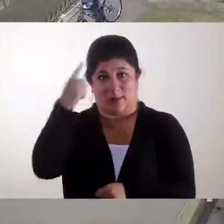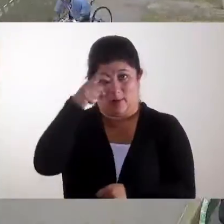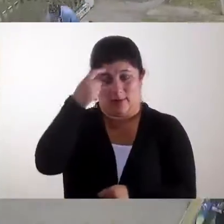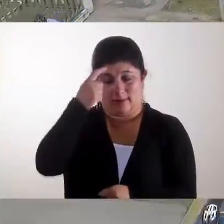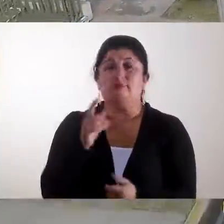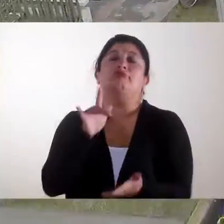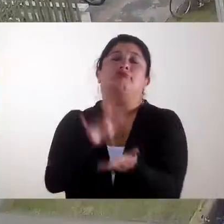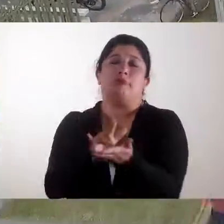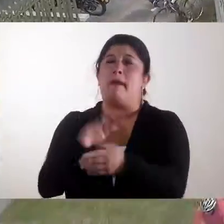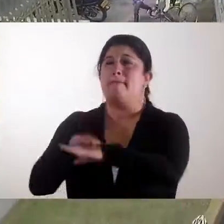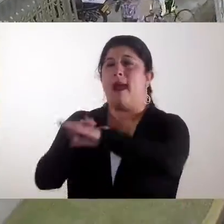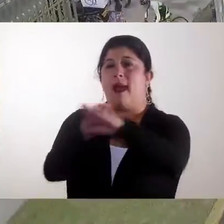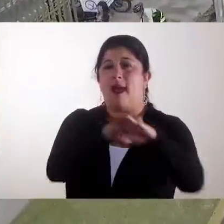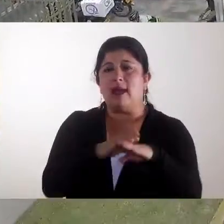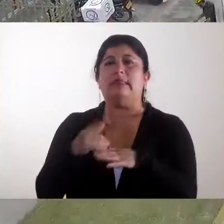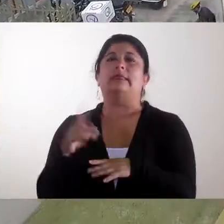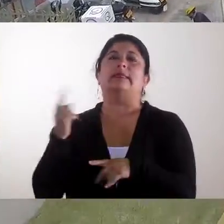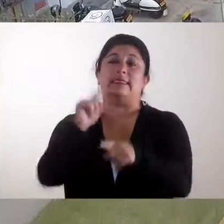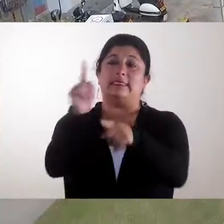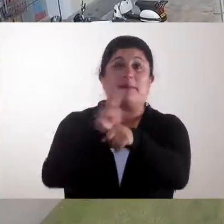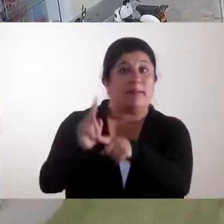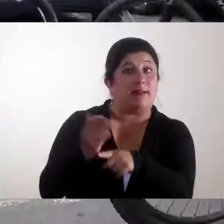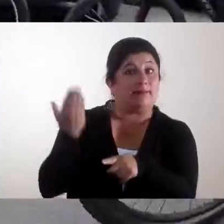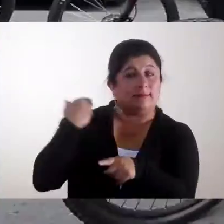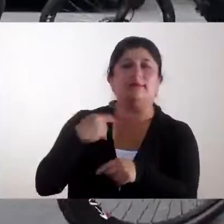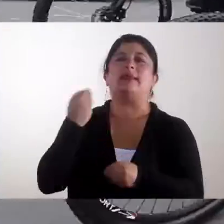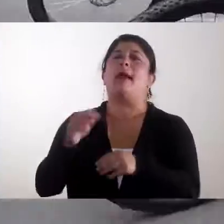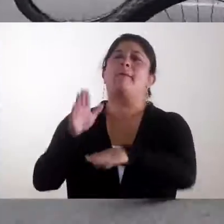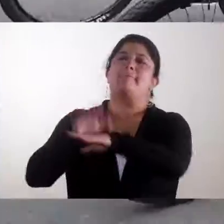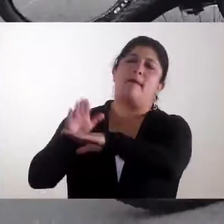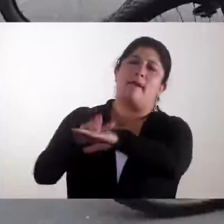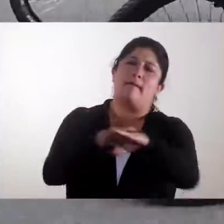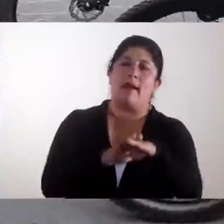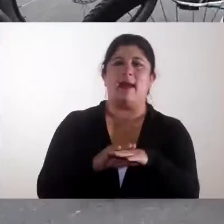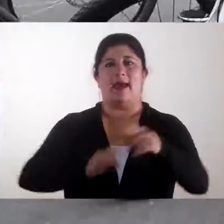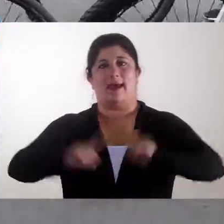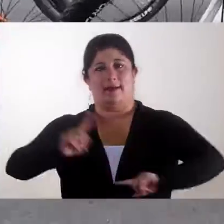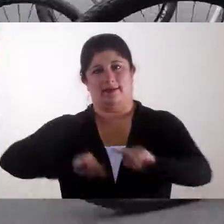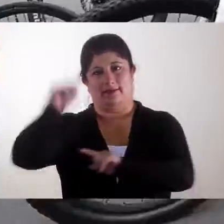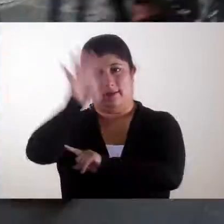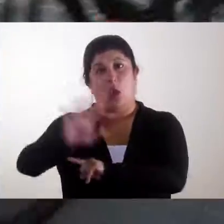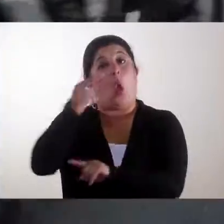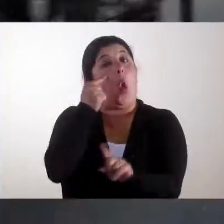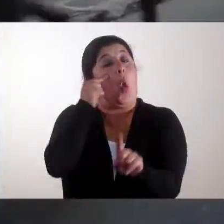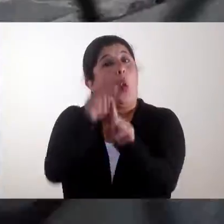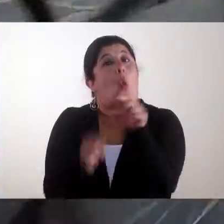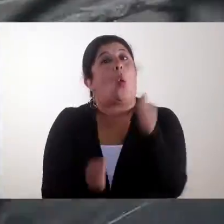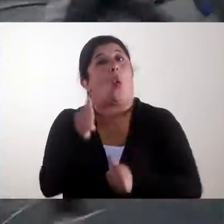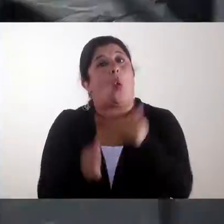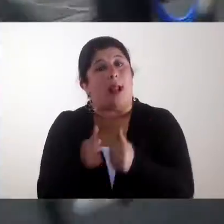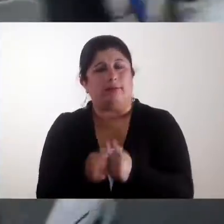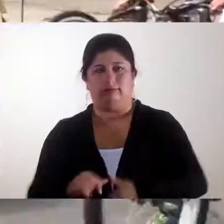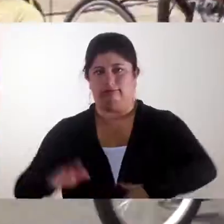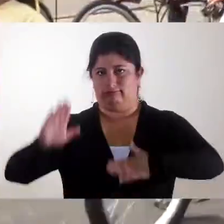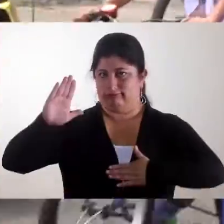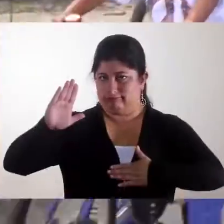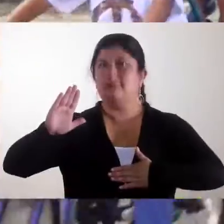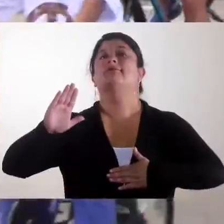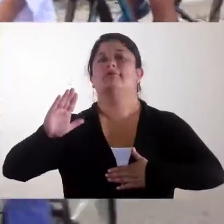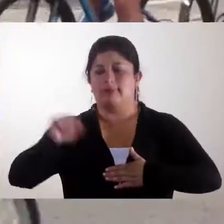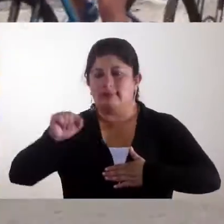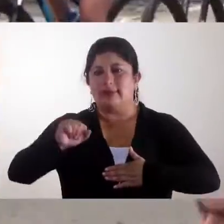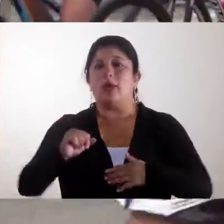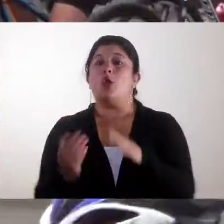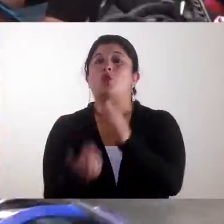funcionarios de la gobernación acudieron a la convocatoria que durante toda la semana realizó la Administración Departamental con el propósito de